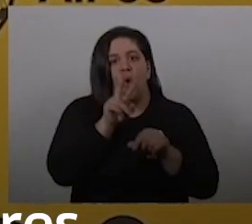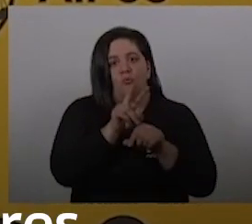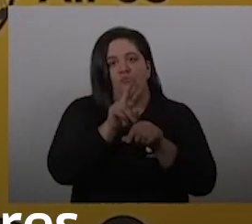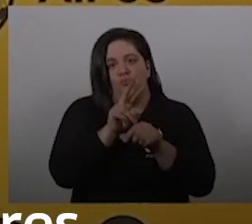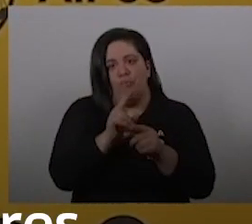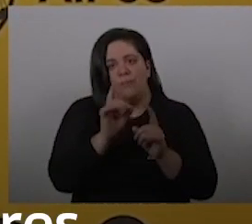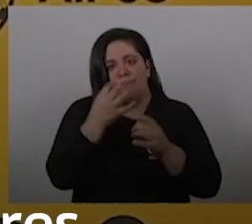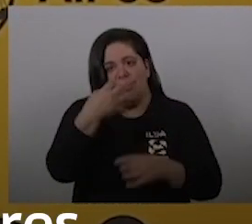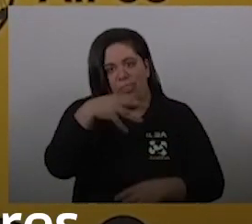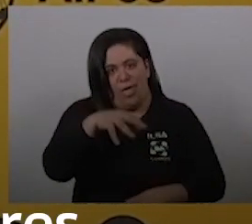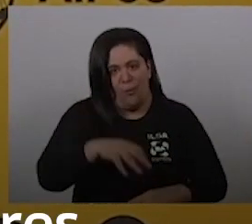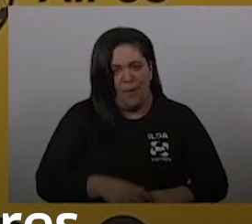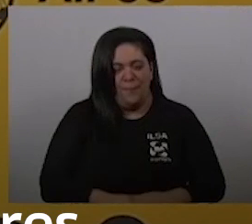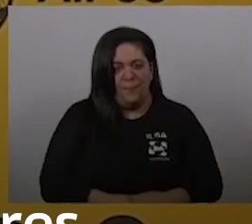prudente.